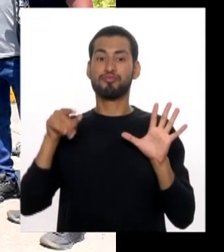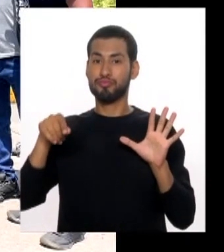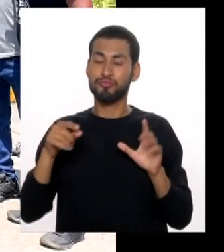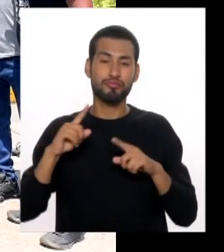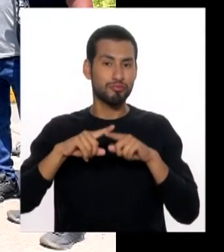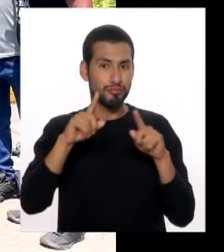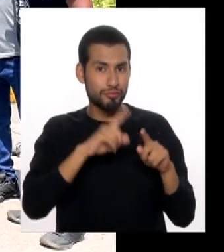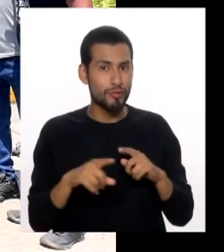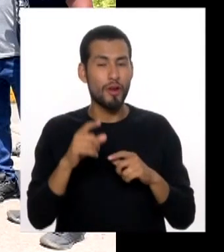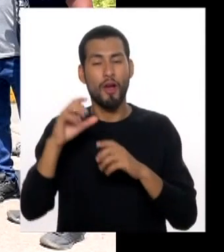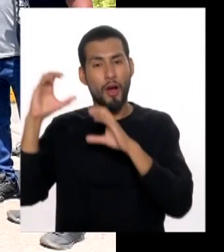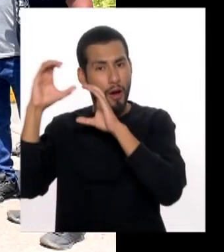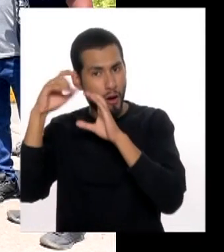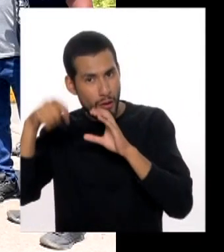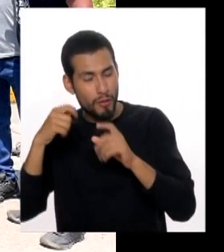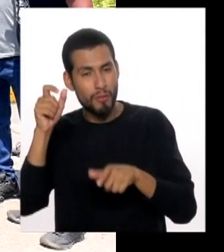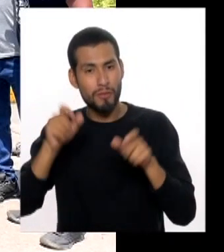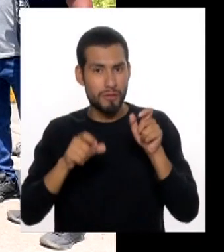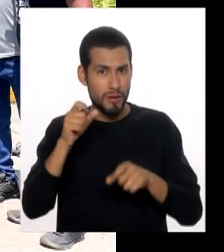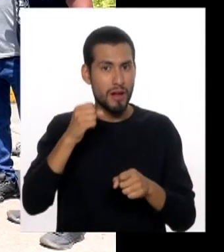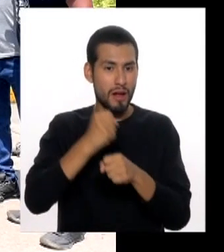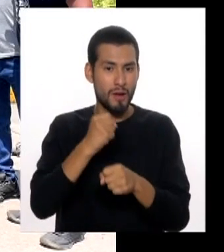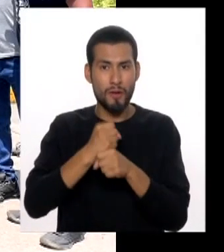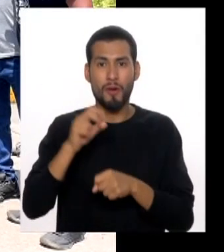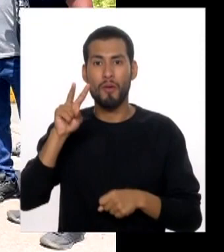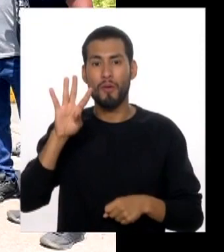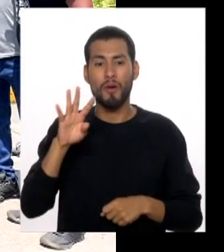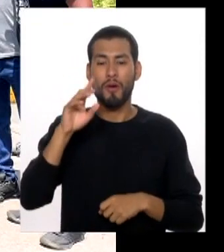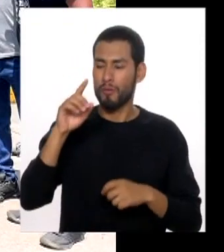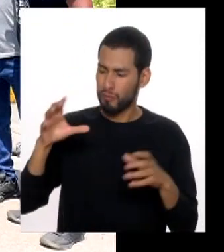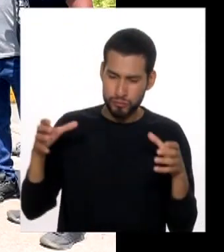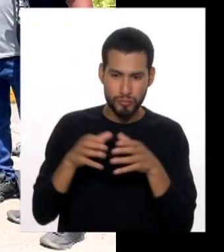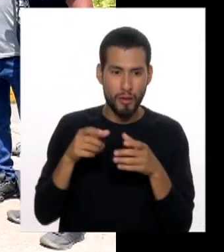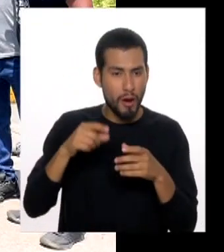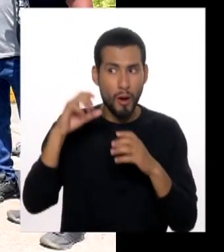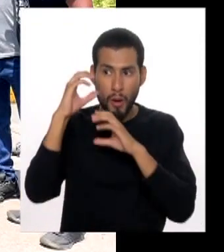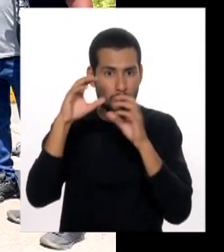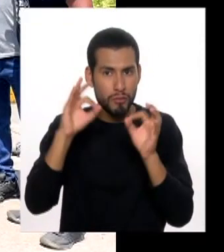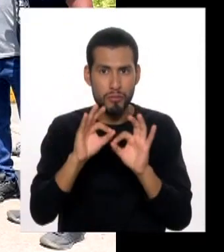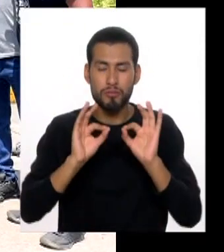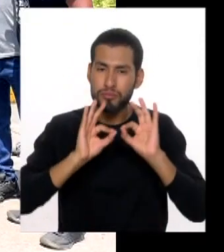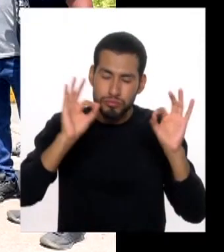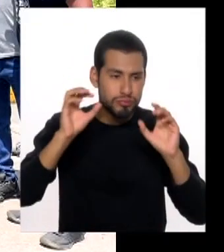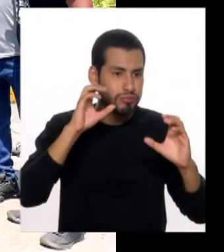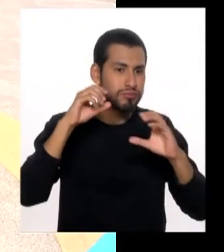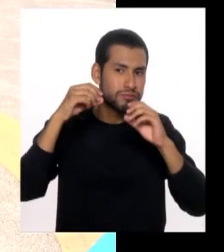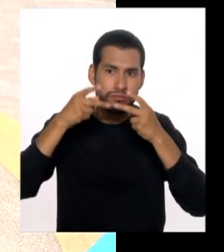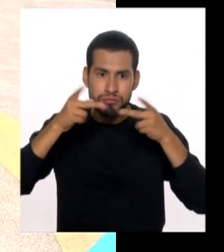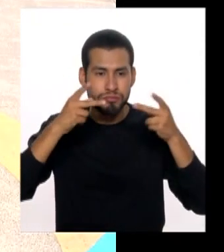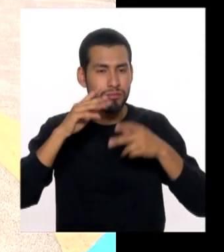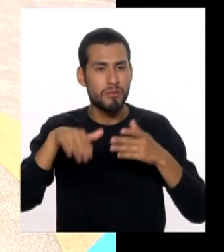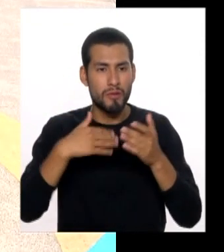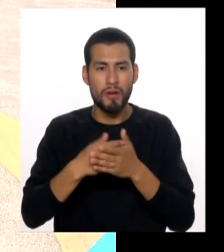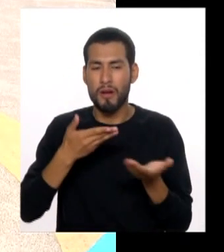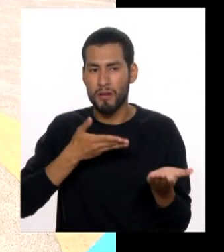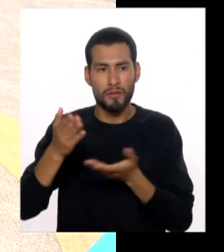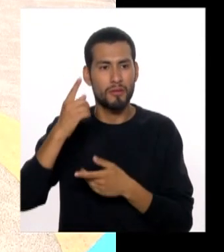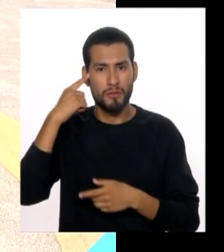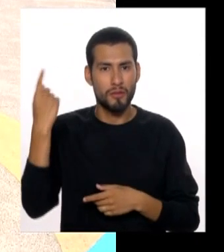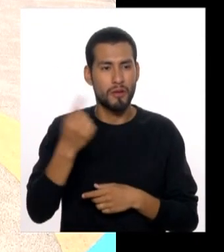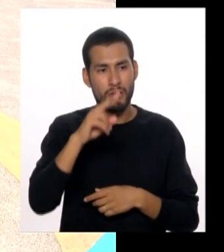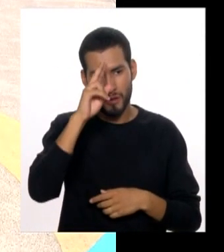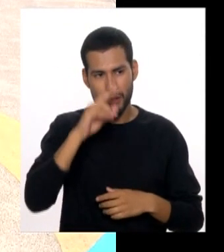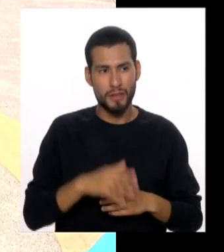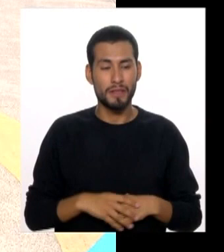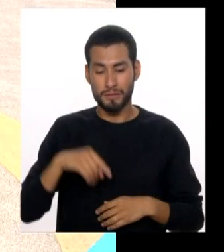camarógrafos, productores y gente que trabaja 24 por 7 para tener esa señal y llevarla a todos ustedes en todo el Perú.